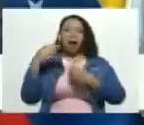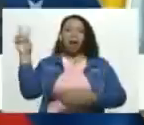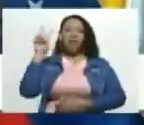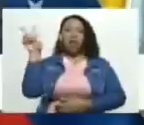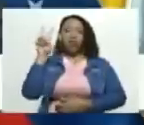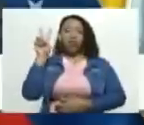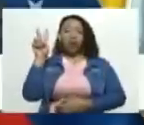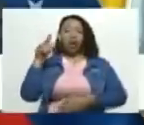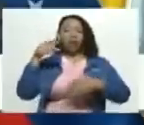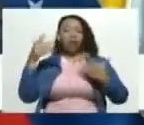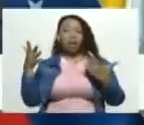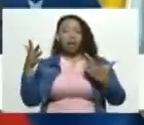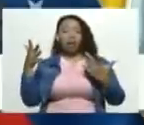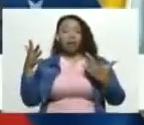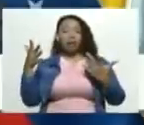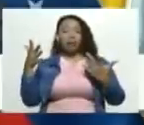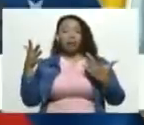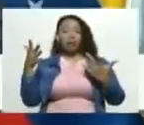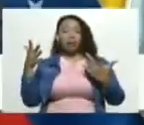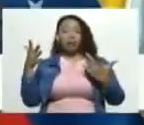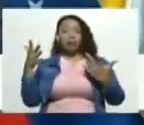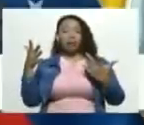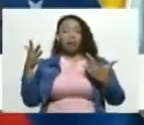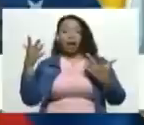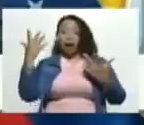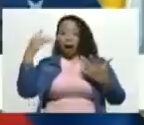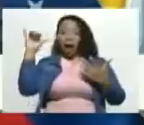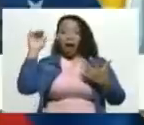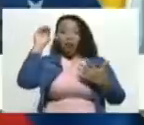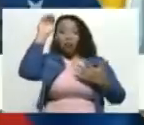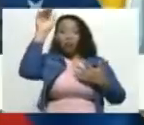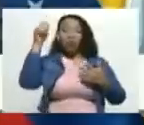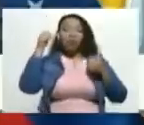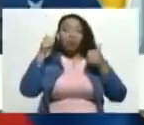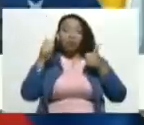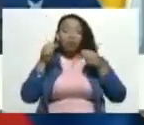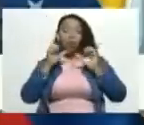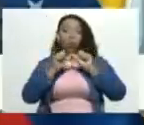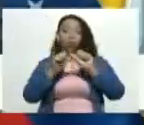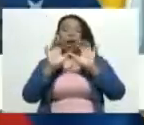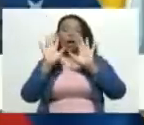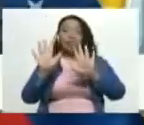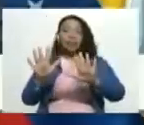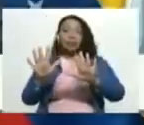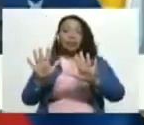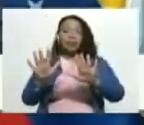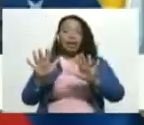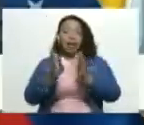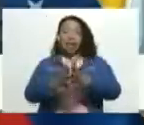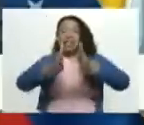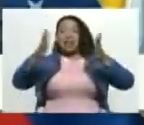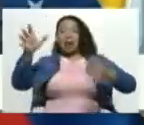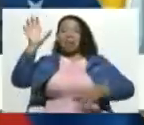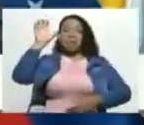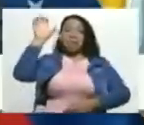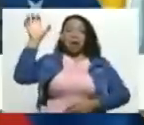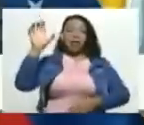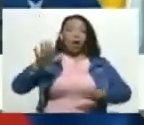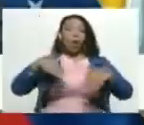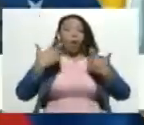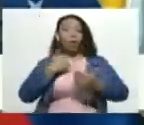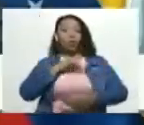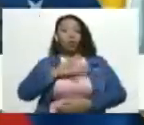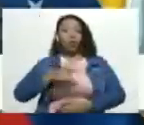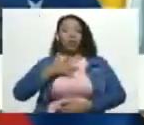lo que es y va a seguir siendo siempre. Una gran patria de la cual todos nos